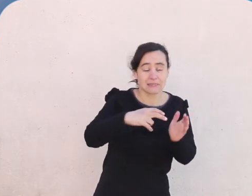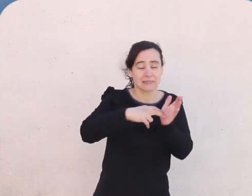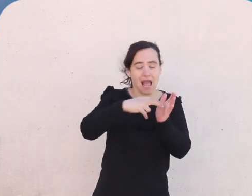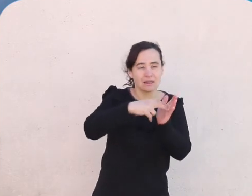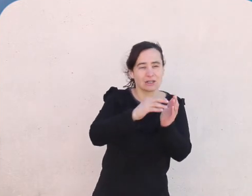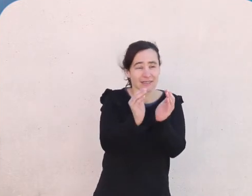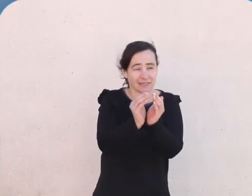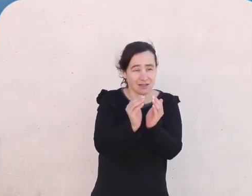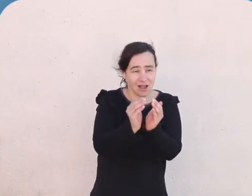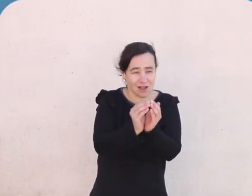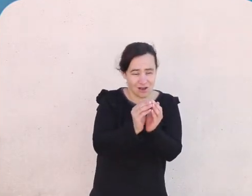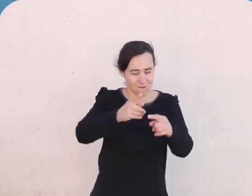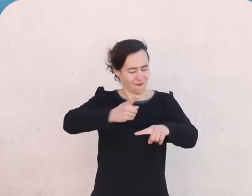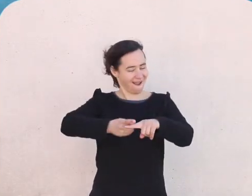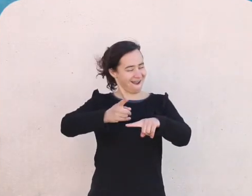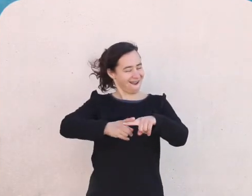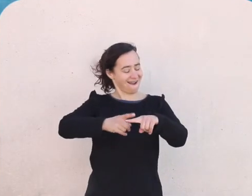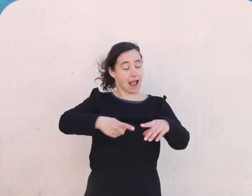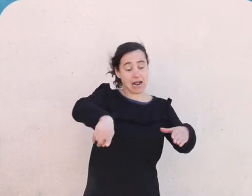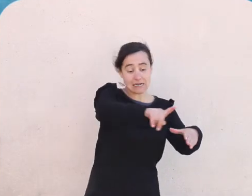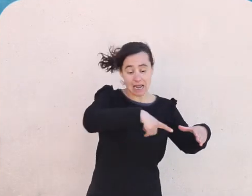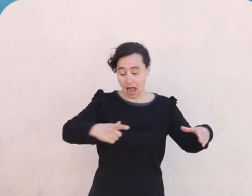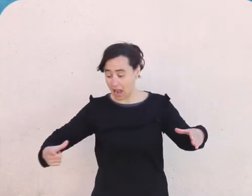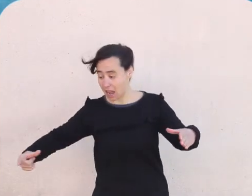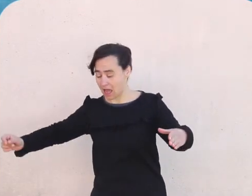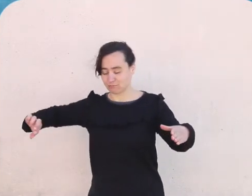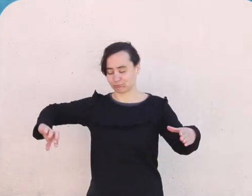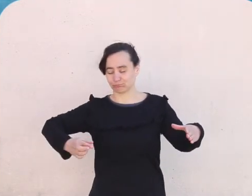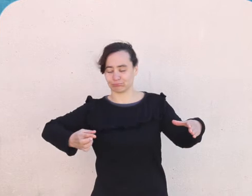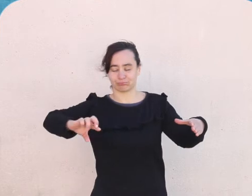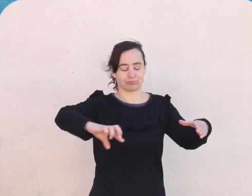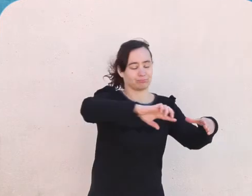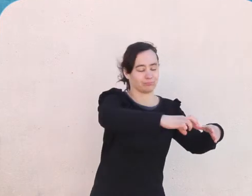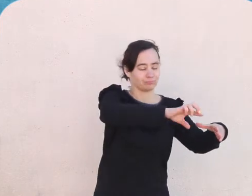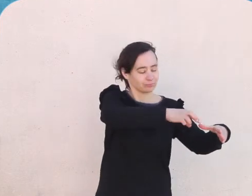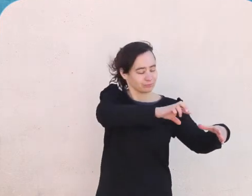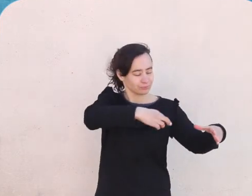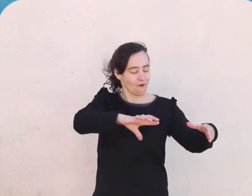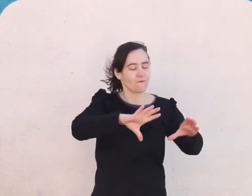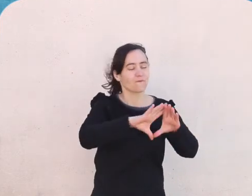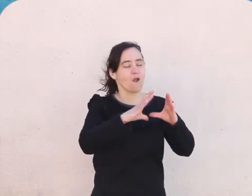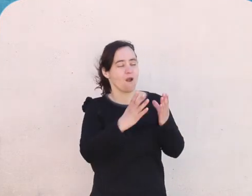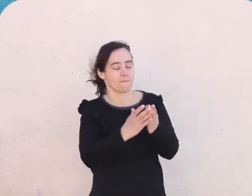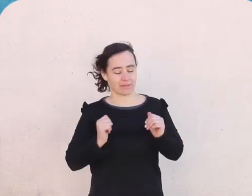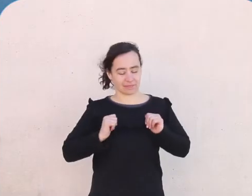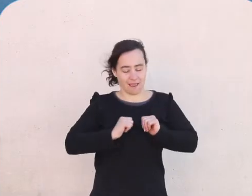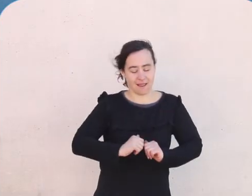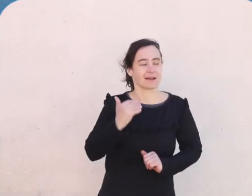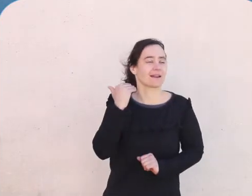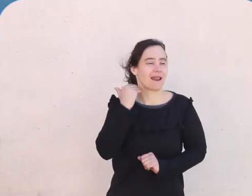corazón. Al llegar al salto chico, donde se estaban llevando a cabo la fiesta,